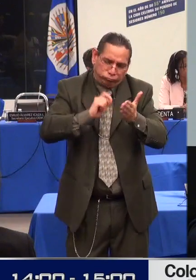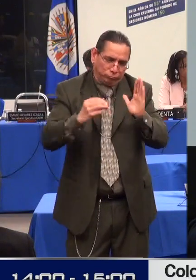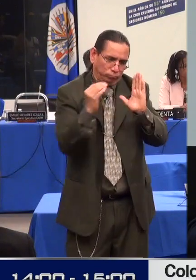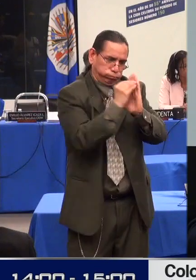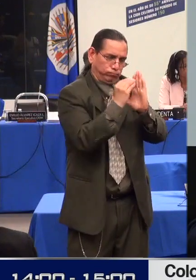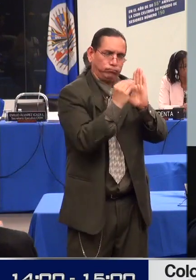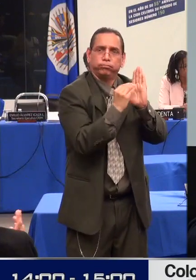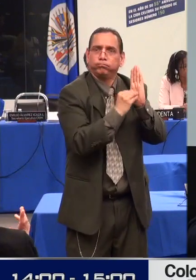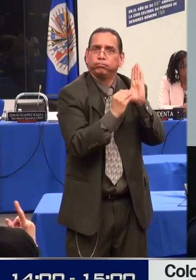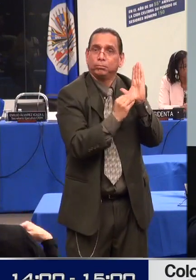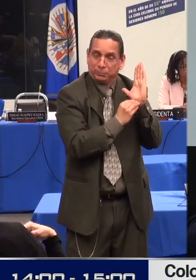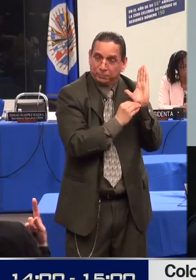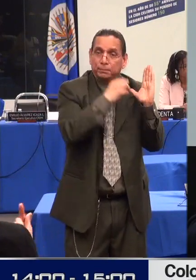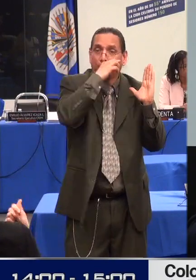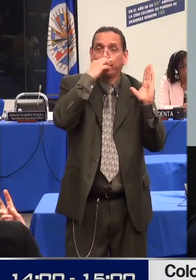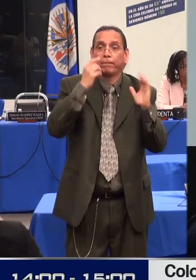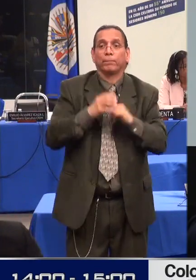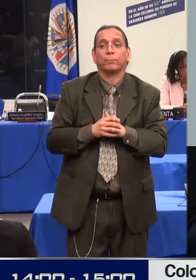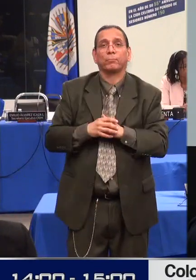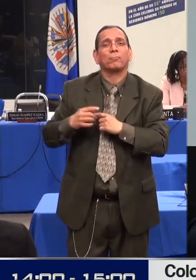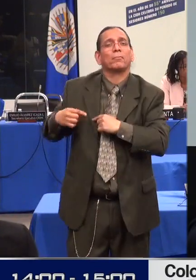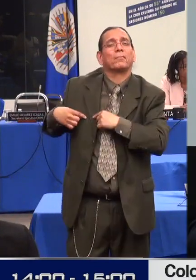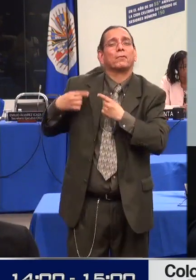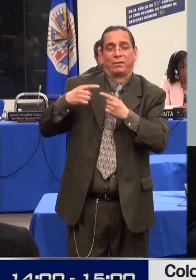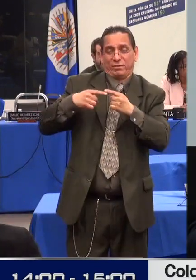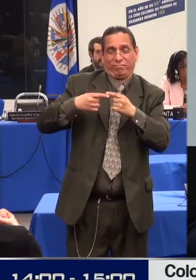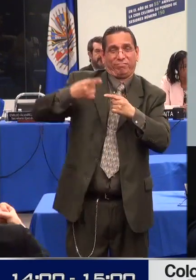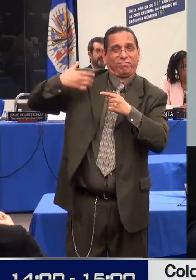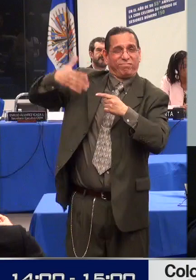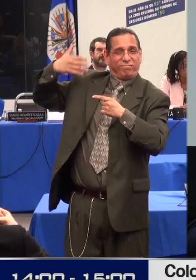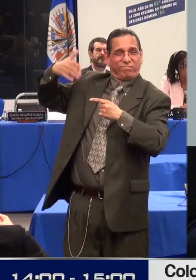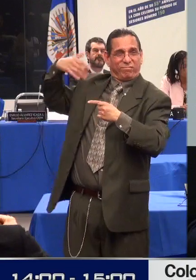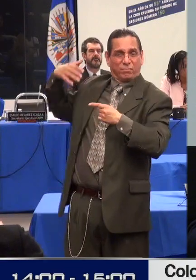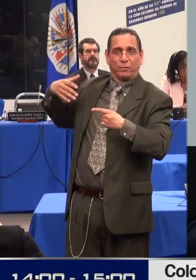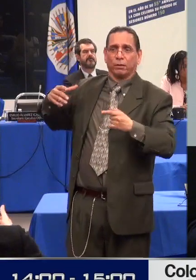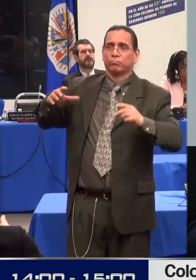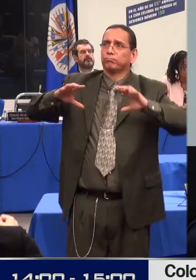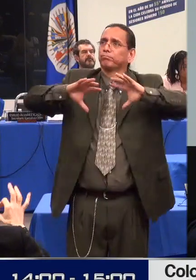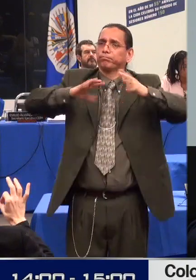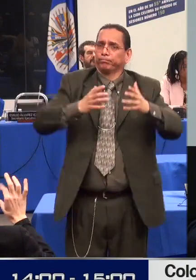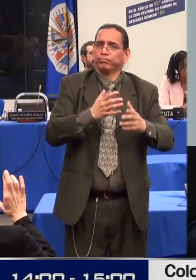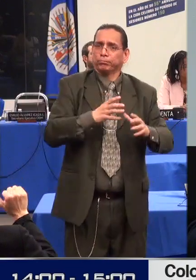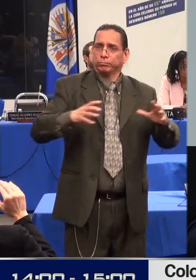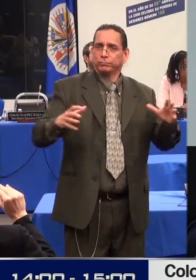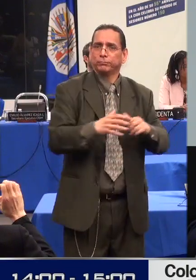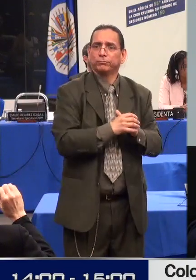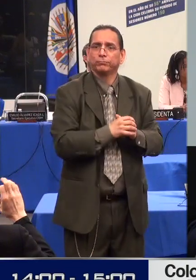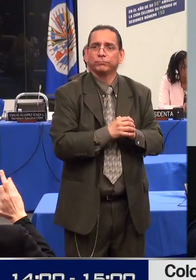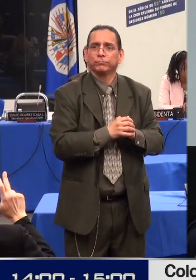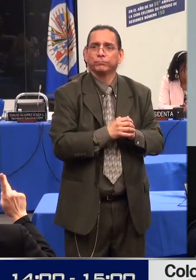un marco institucional adecuado para garantizar los derechos de este grupo poblacional.